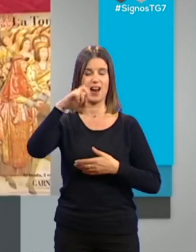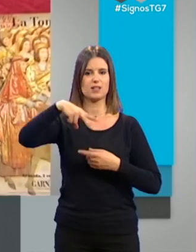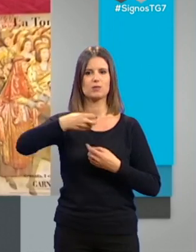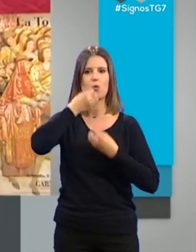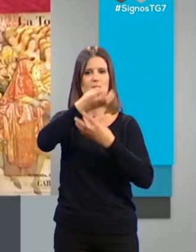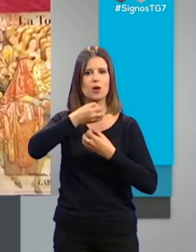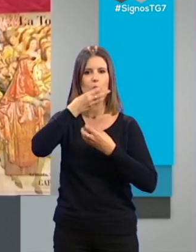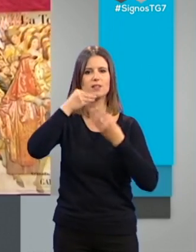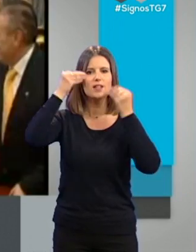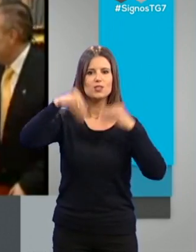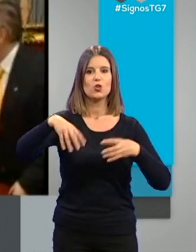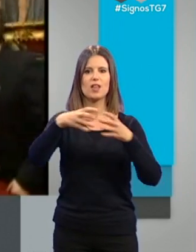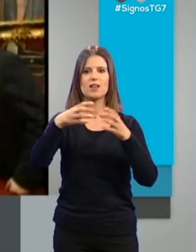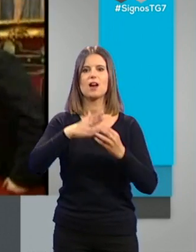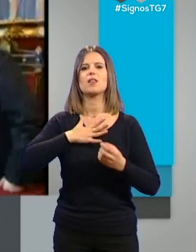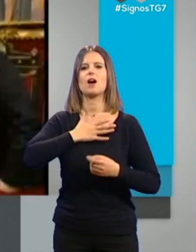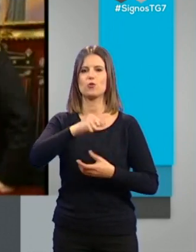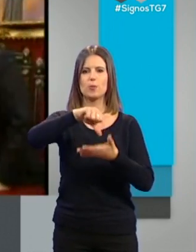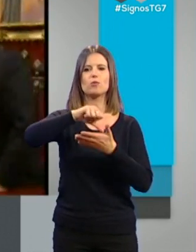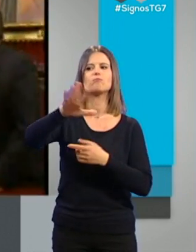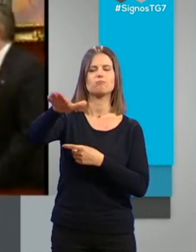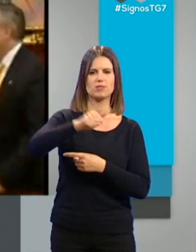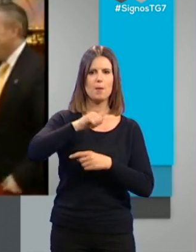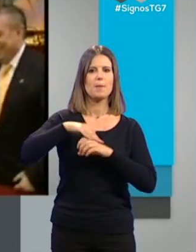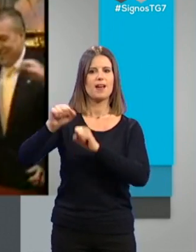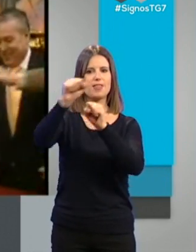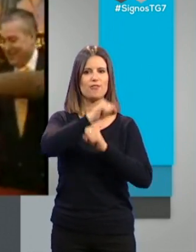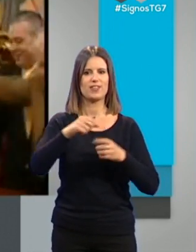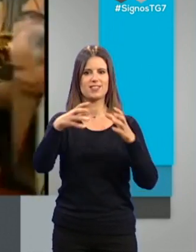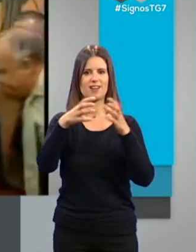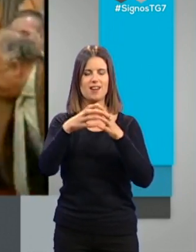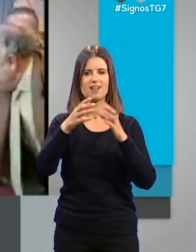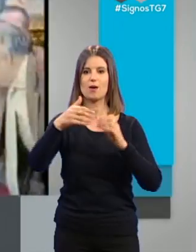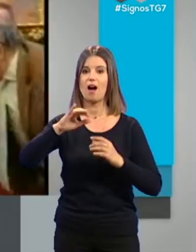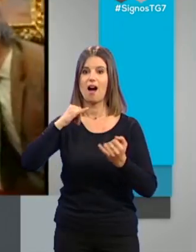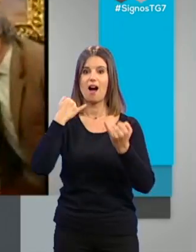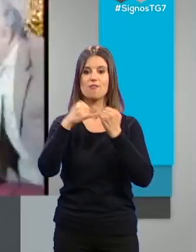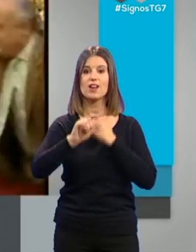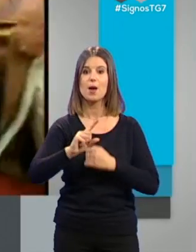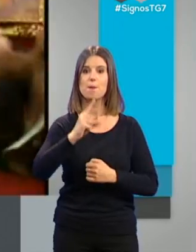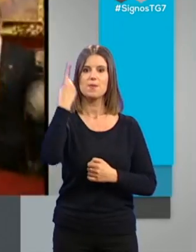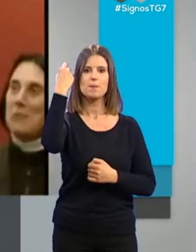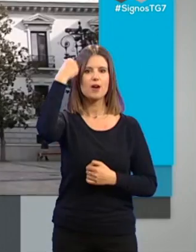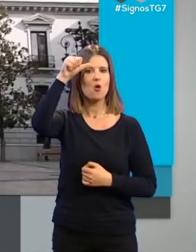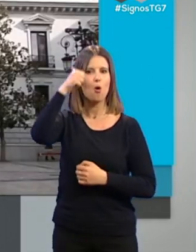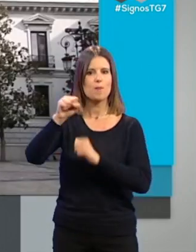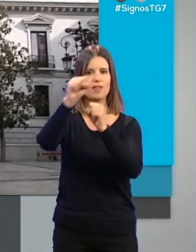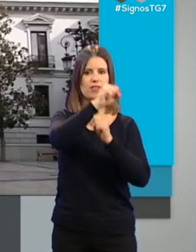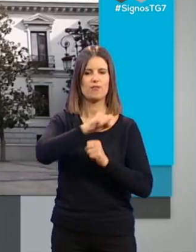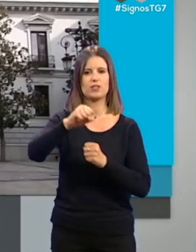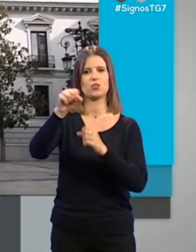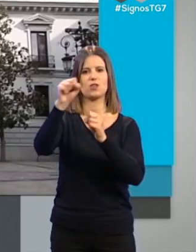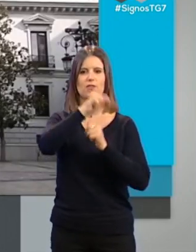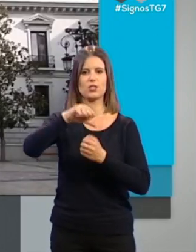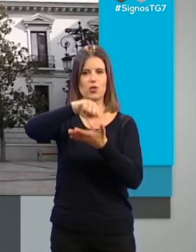el ayuntamiento de la capital lo llamó para defenderla, convirtiéndose Saizpardo en el primer defensor del ciudadano de la